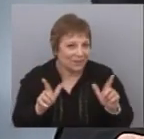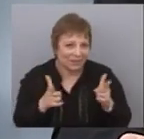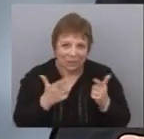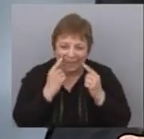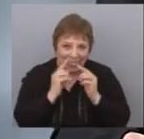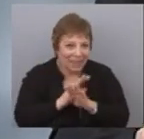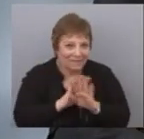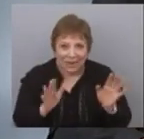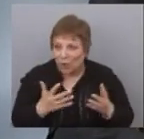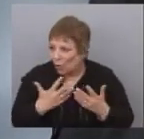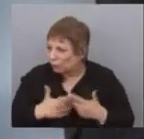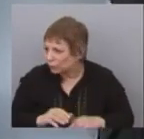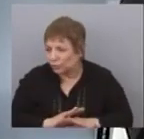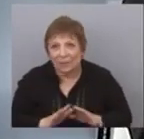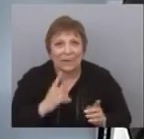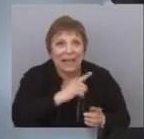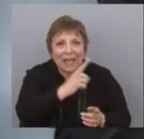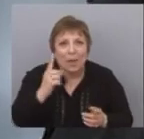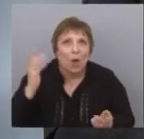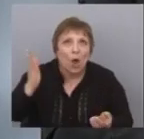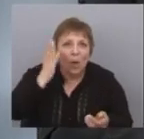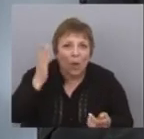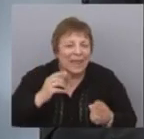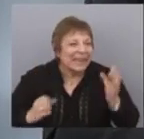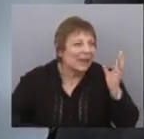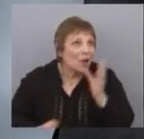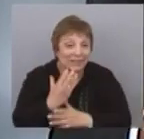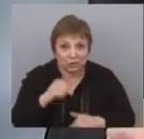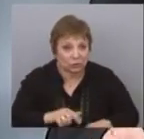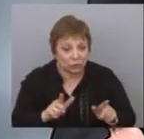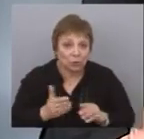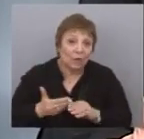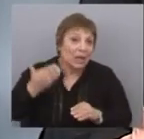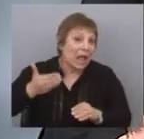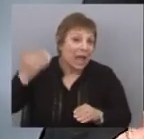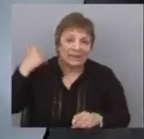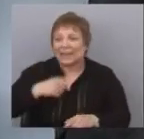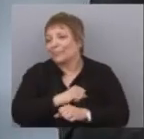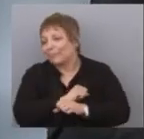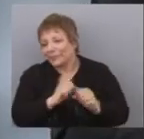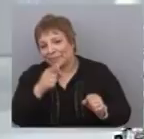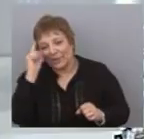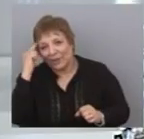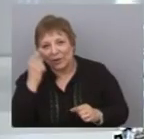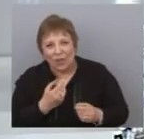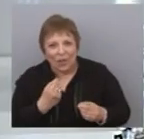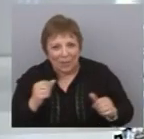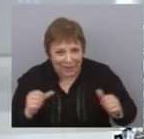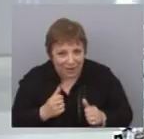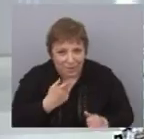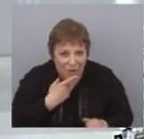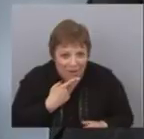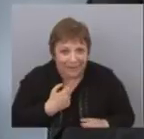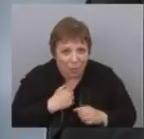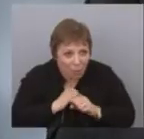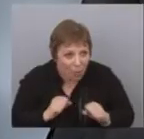nada funcional a un objetivo de país productivo y país innovador. Los gobiernos anteriores no creían en un rol del Estado activo, de políticas